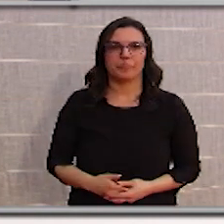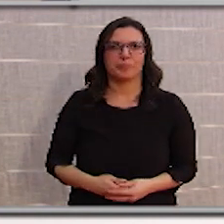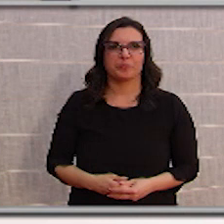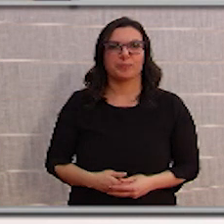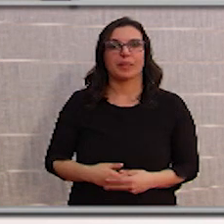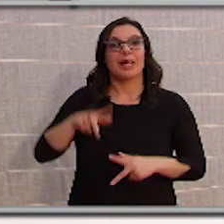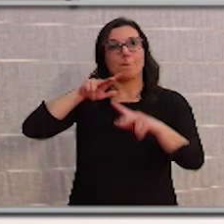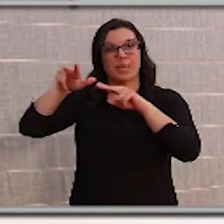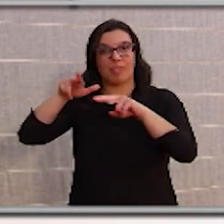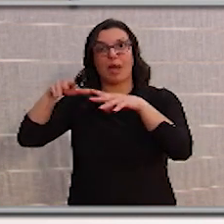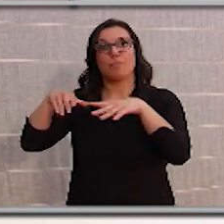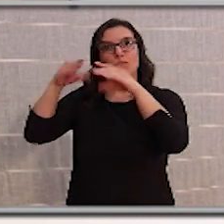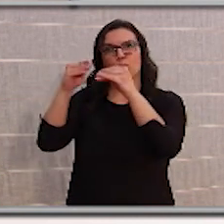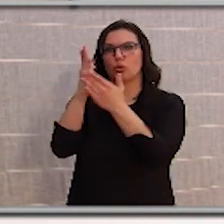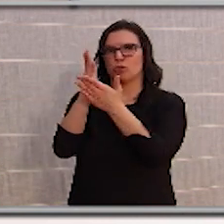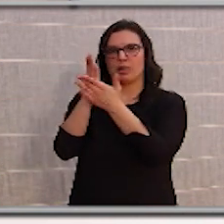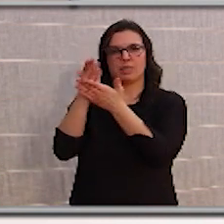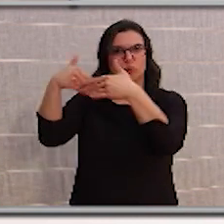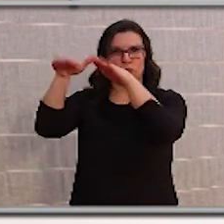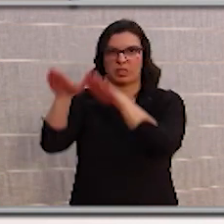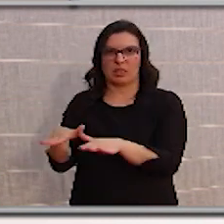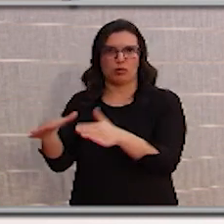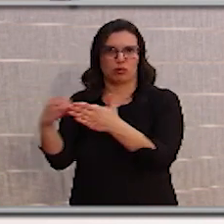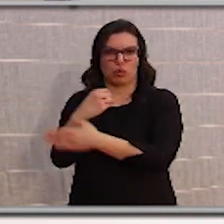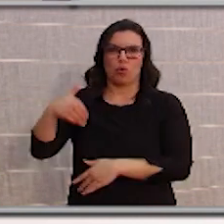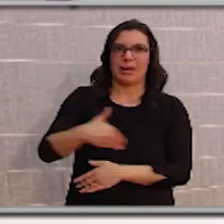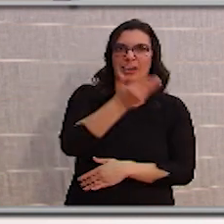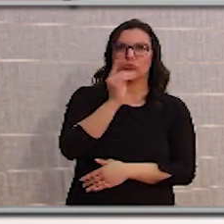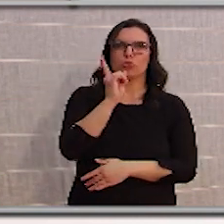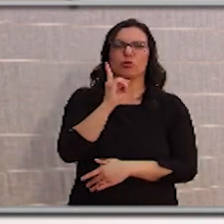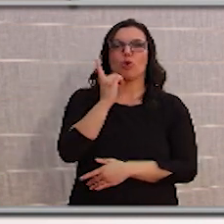En Miranda y en Burgos se ha suspendido toda la actividad. Se nos ha olvidado apuntar esto.